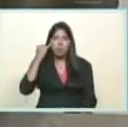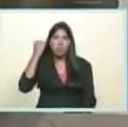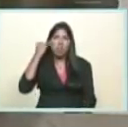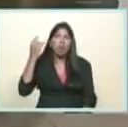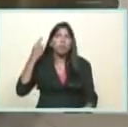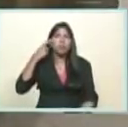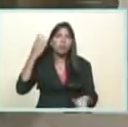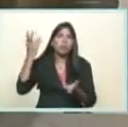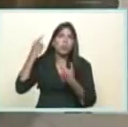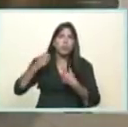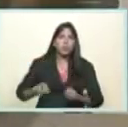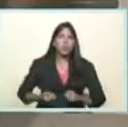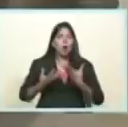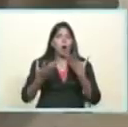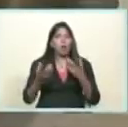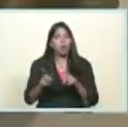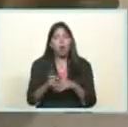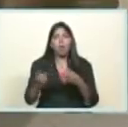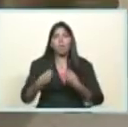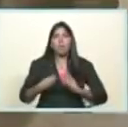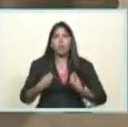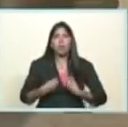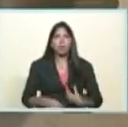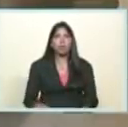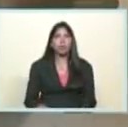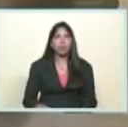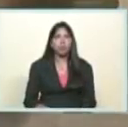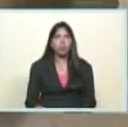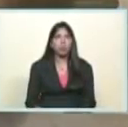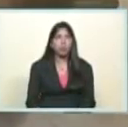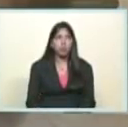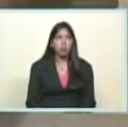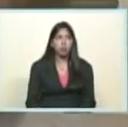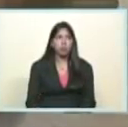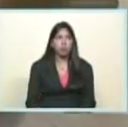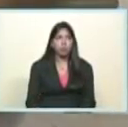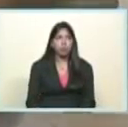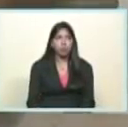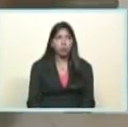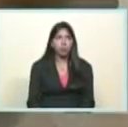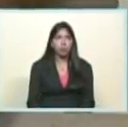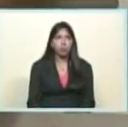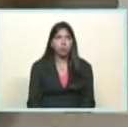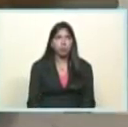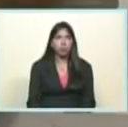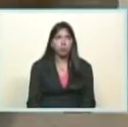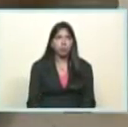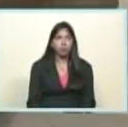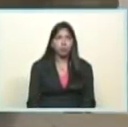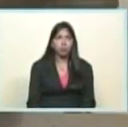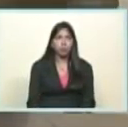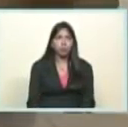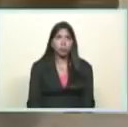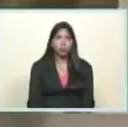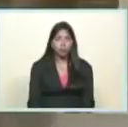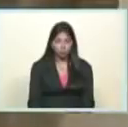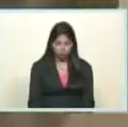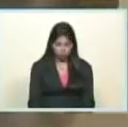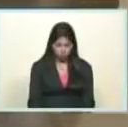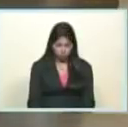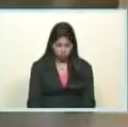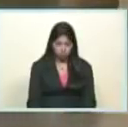pensamiento en sus orientaciones él hablaba en una entrevista que dio a un periodista